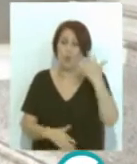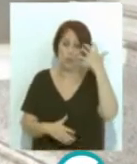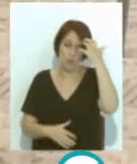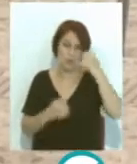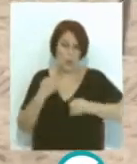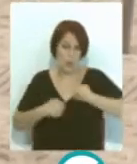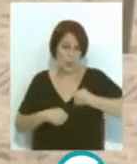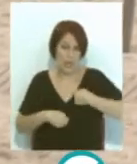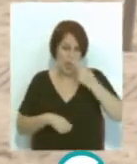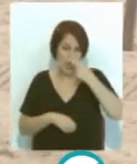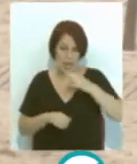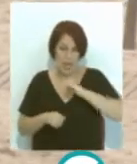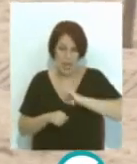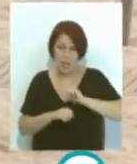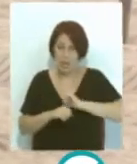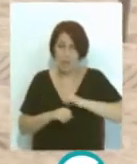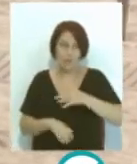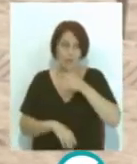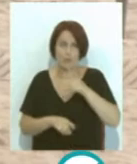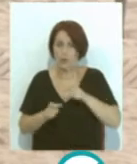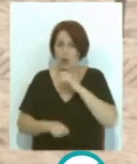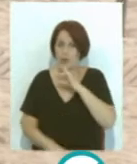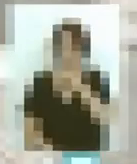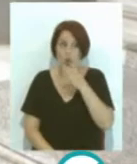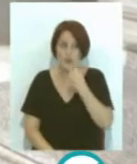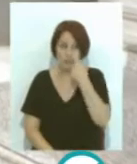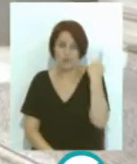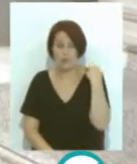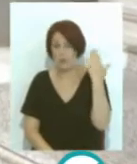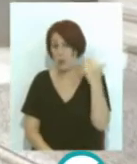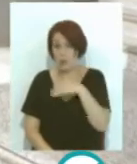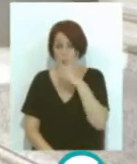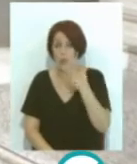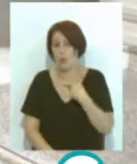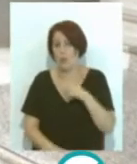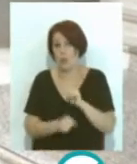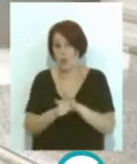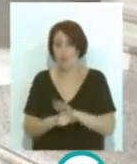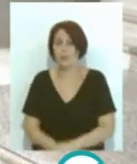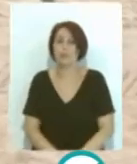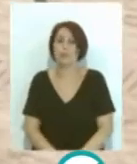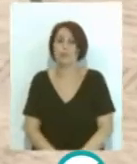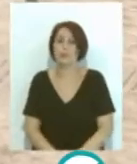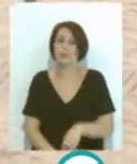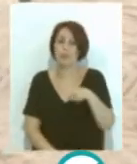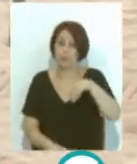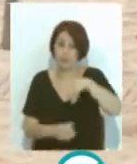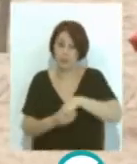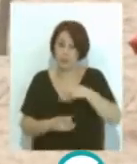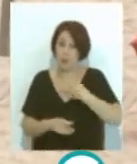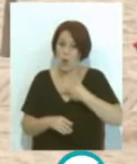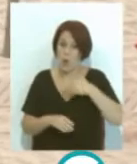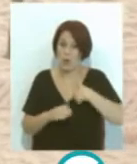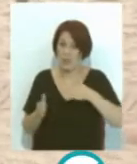lavapiés, eso es algo que está la gente muy contenta porque el año pasado no pudimos tenerlo con el tema del COVID. Dentro del dispositivo de